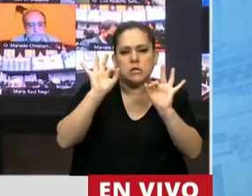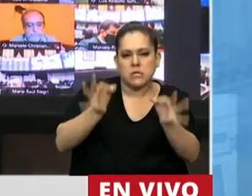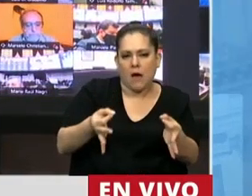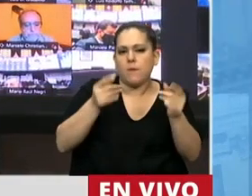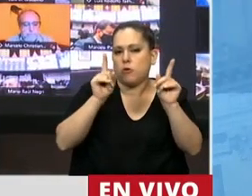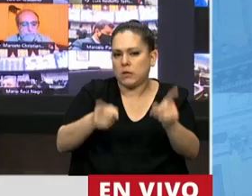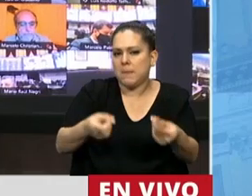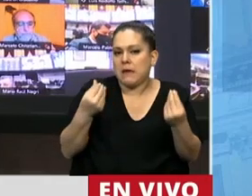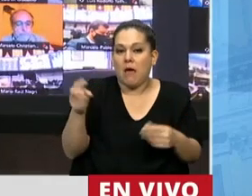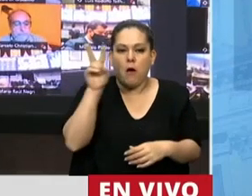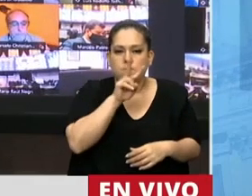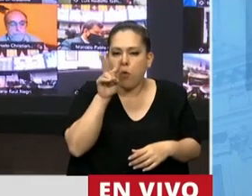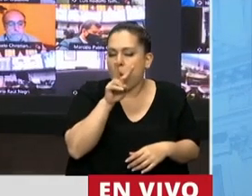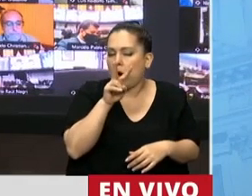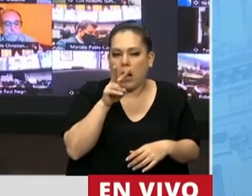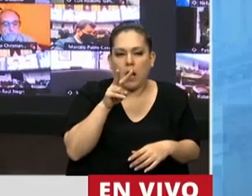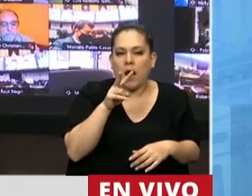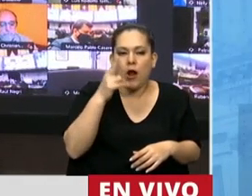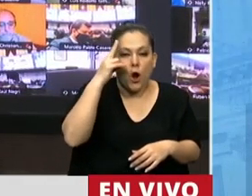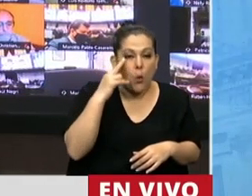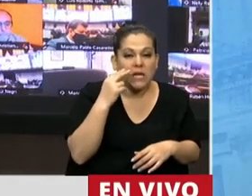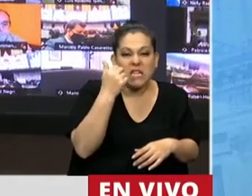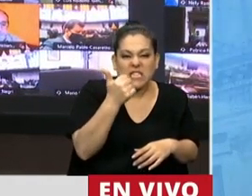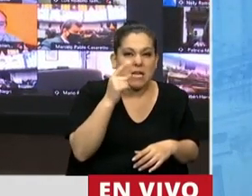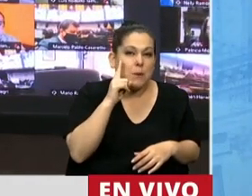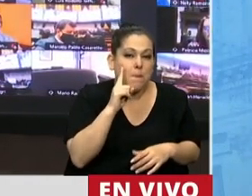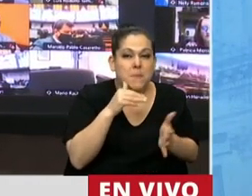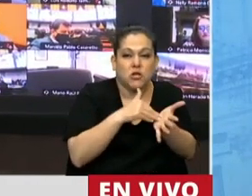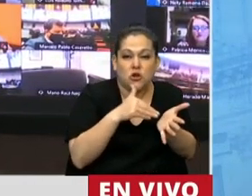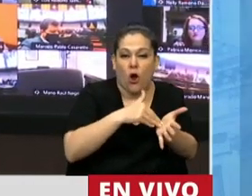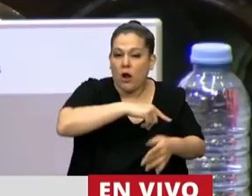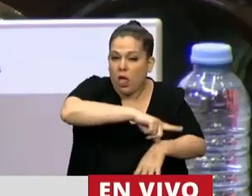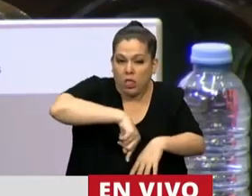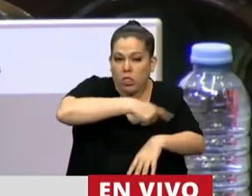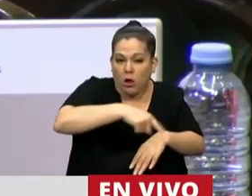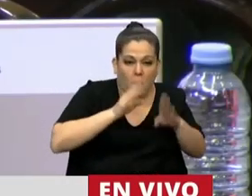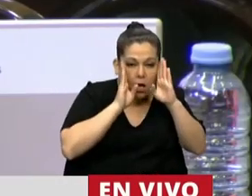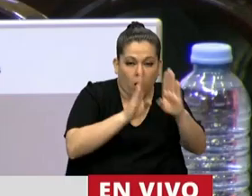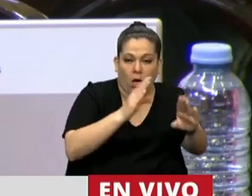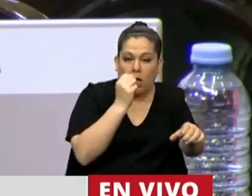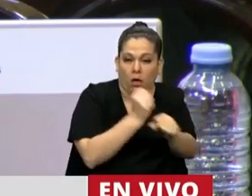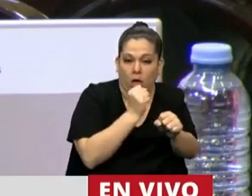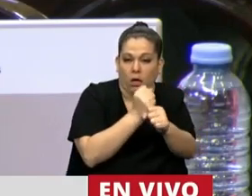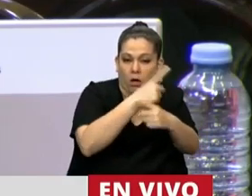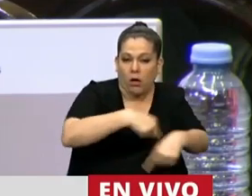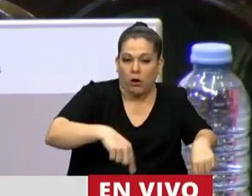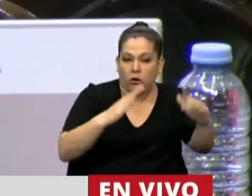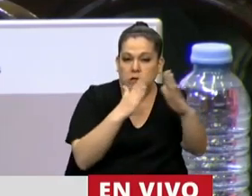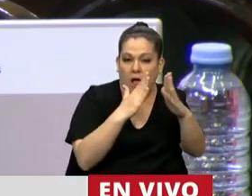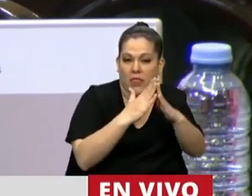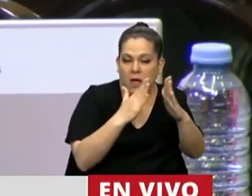que las mujeres dedican 96 millones de horas diarias a las tareas domésticas o tareas de cuidado no